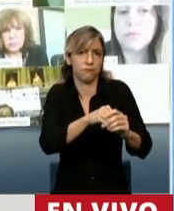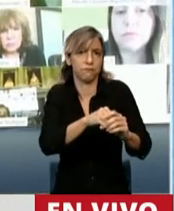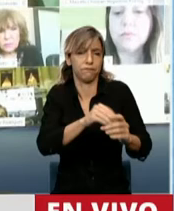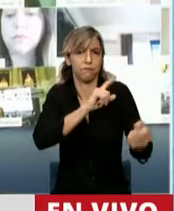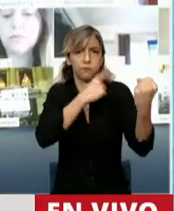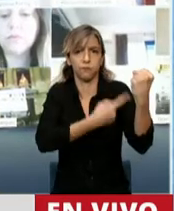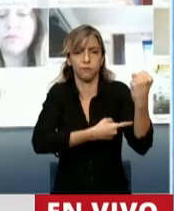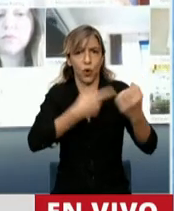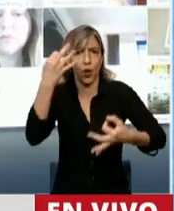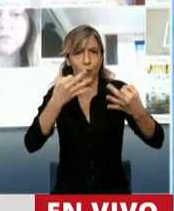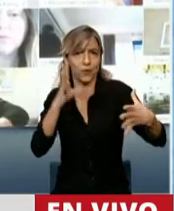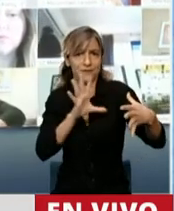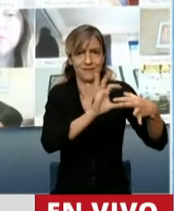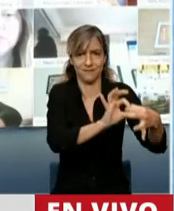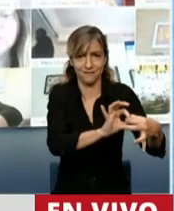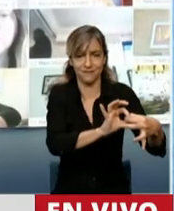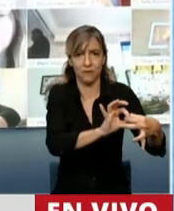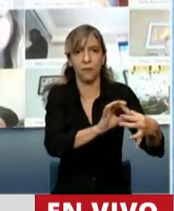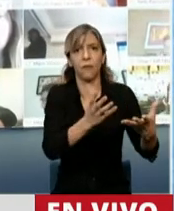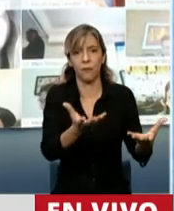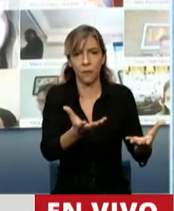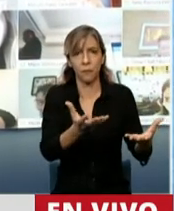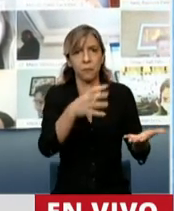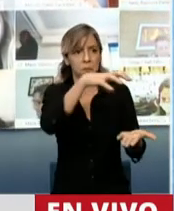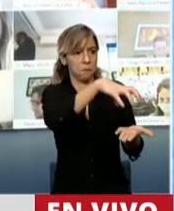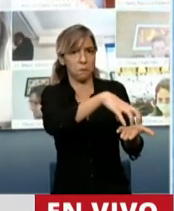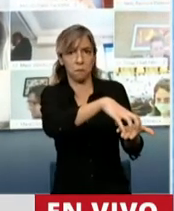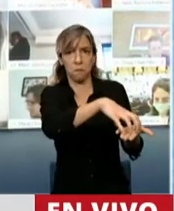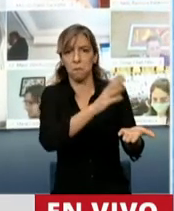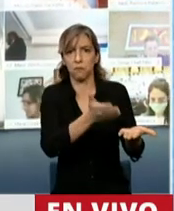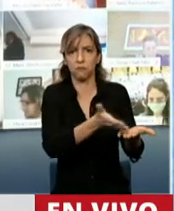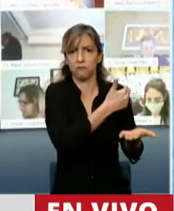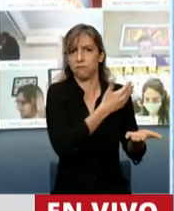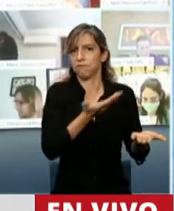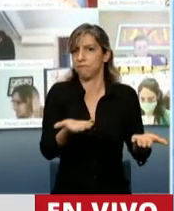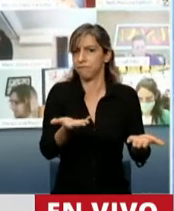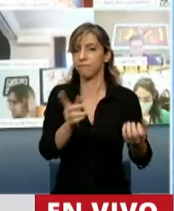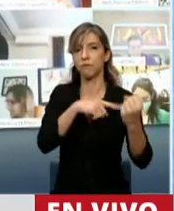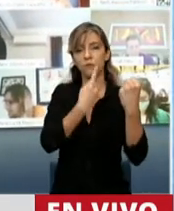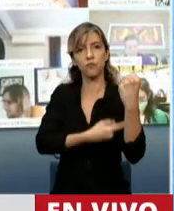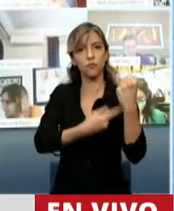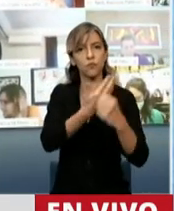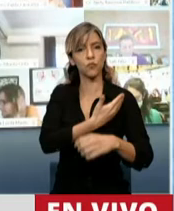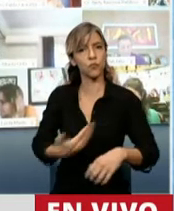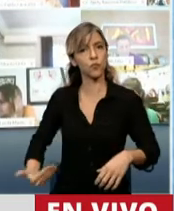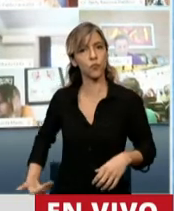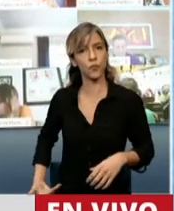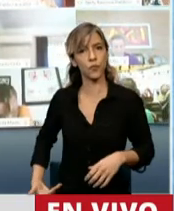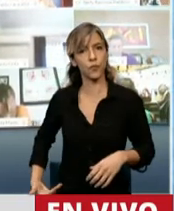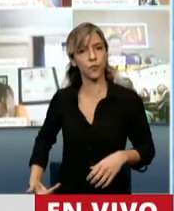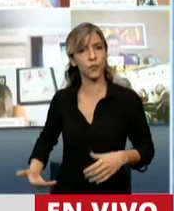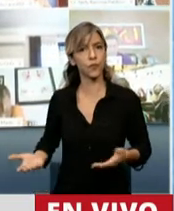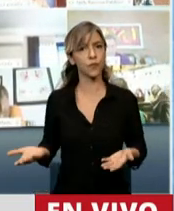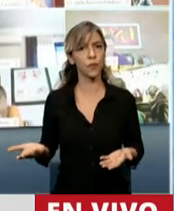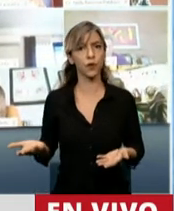había restado la injerencia del Poder Ejecutivo en la elección de